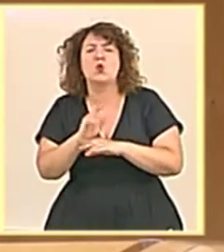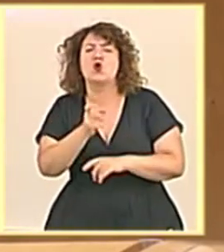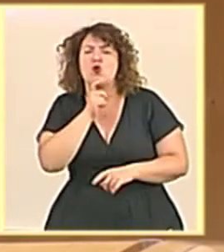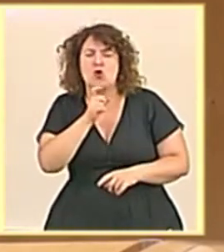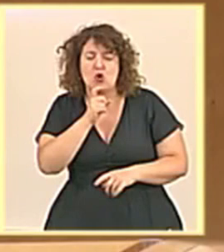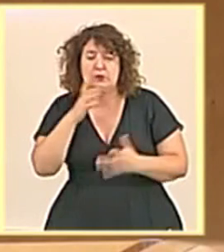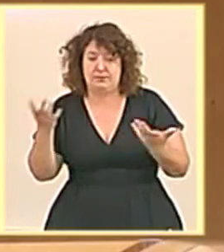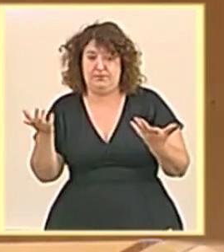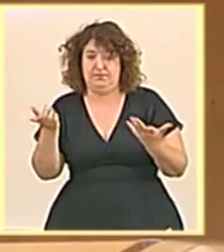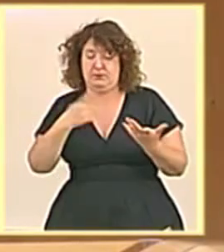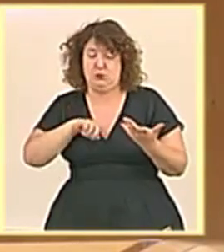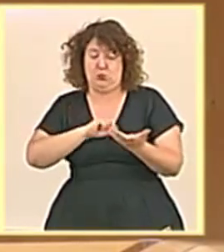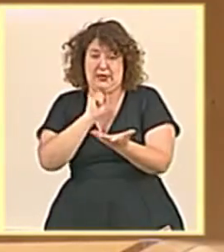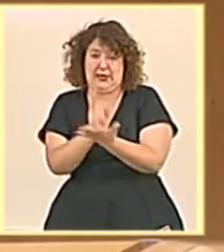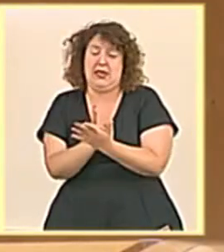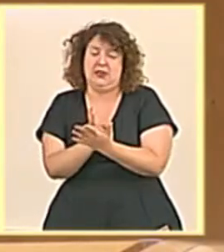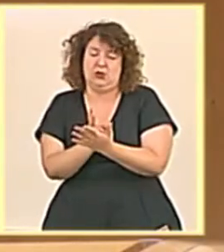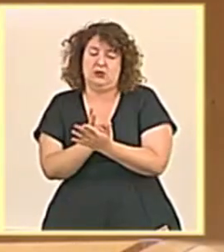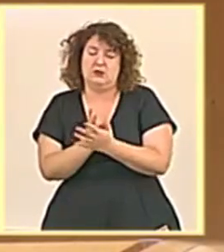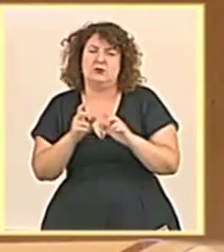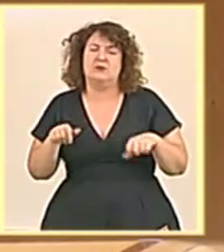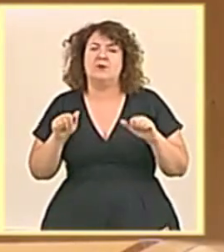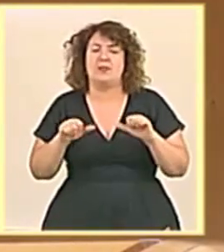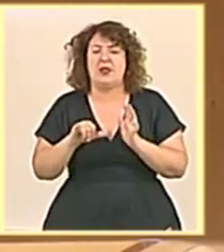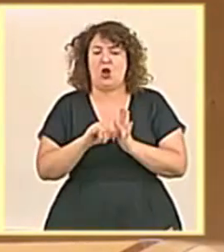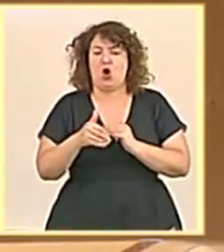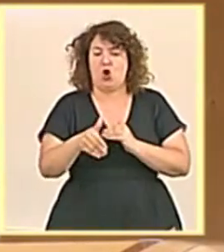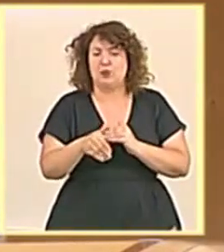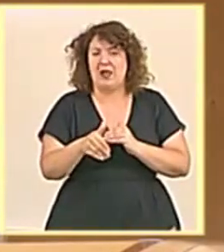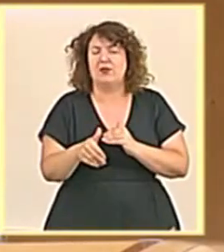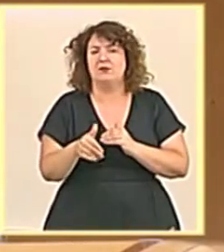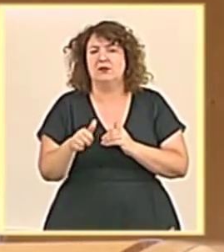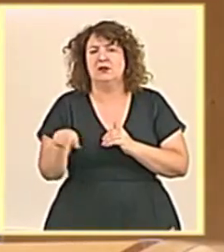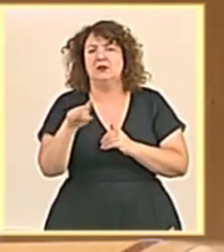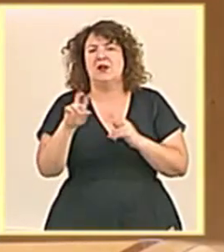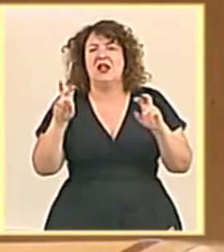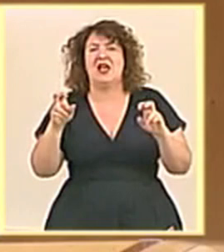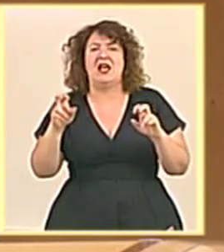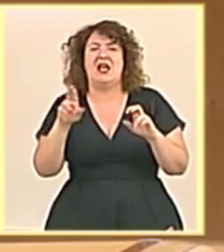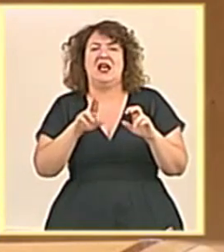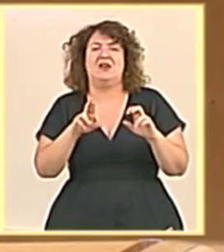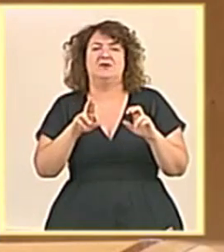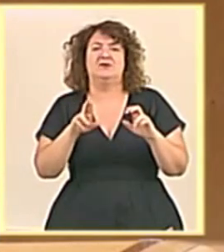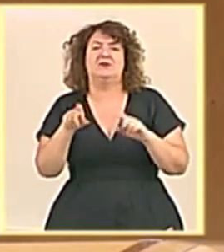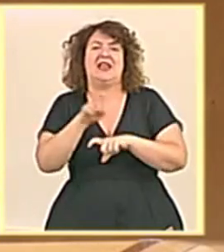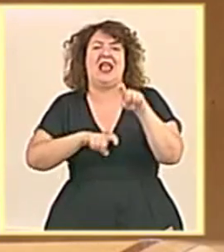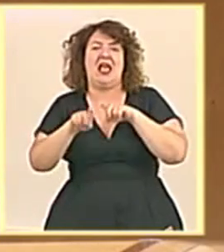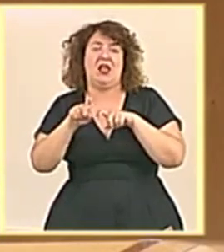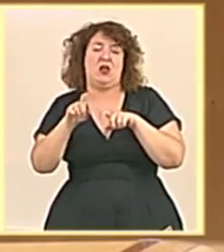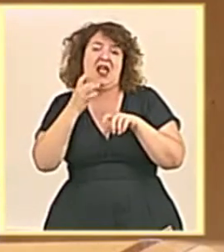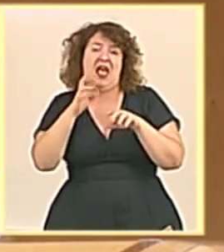que tenemos que responder, poniendo la vista tanto en el corto plazo para afrontar la recuperación tras distintos